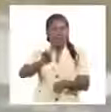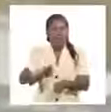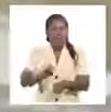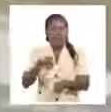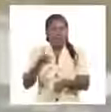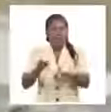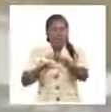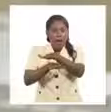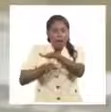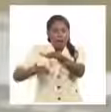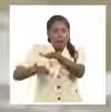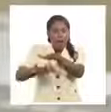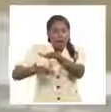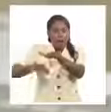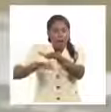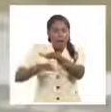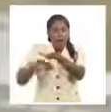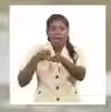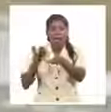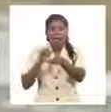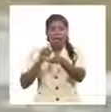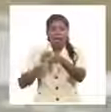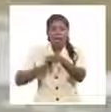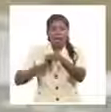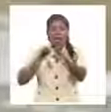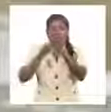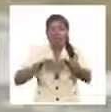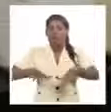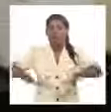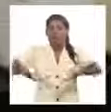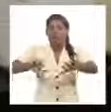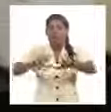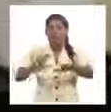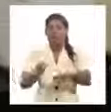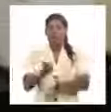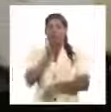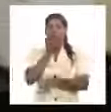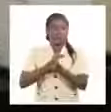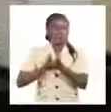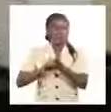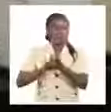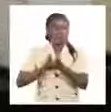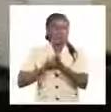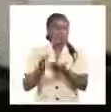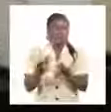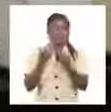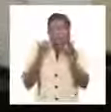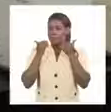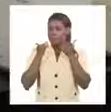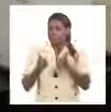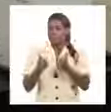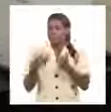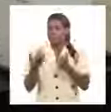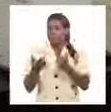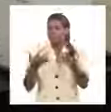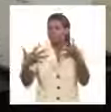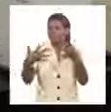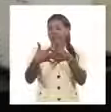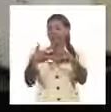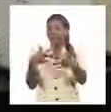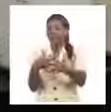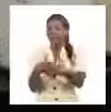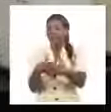terrestre, que no sean tóxicos, que sean amigables con el medio ambiente y que permitan, una vez desarrollada toda la fase de la investigación